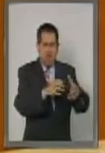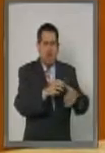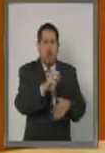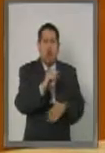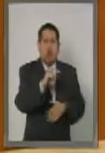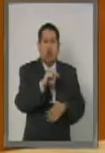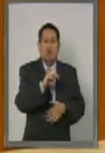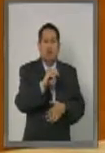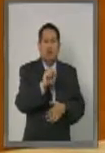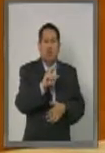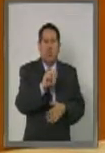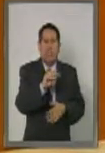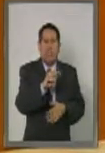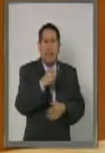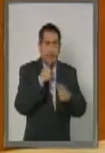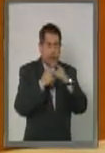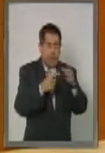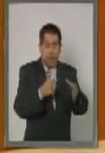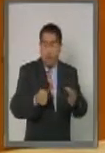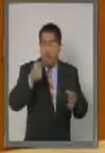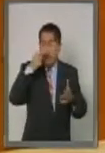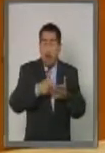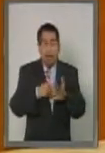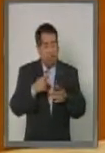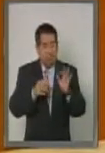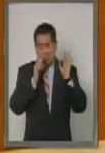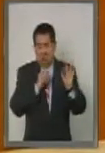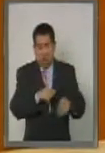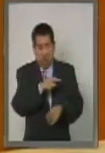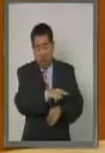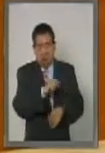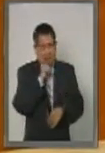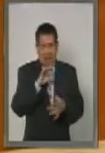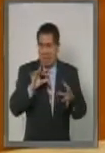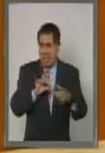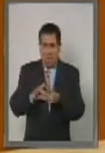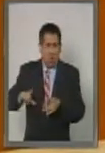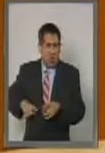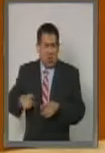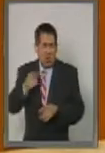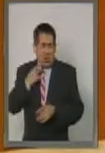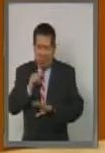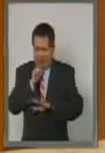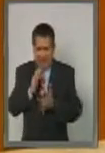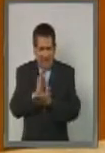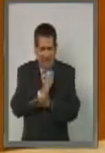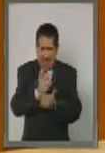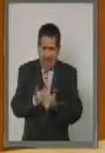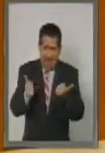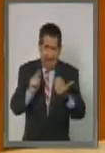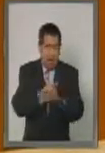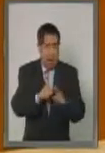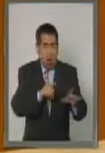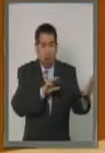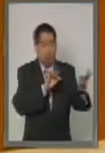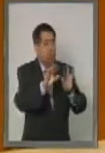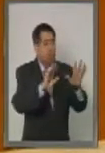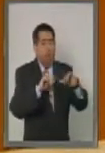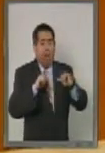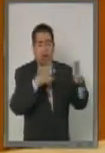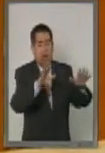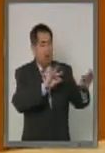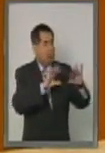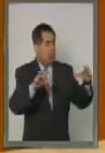se faculta a un grupo netamente ciudadano para que pueda incluir la visión y la